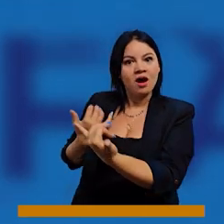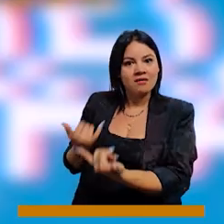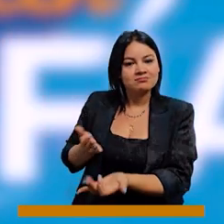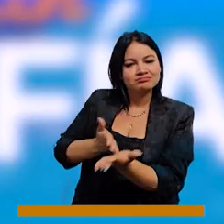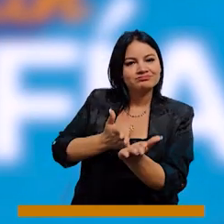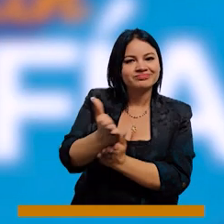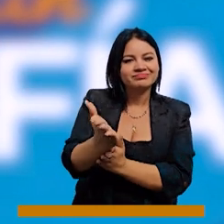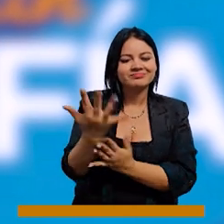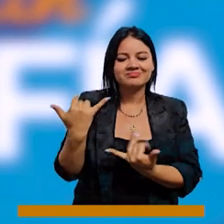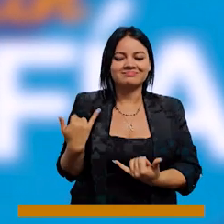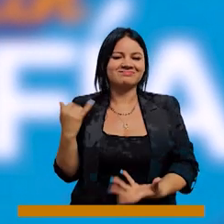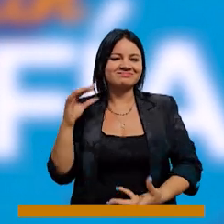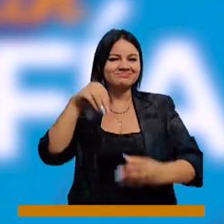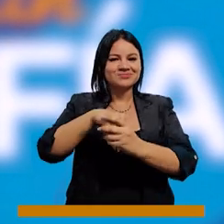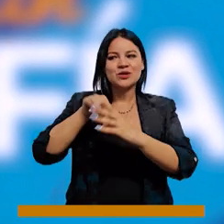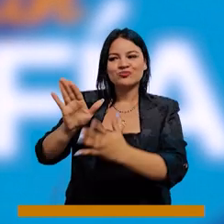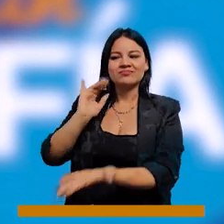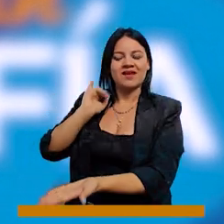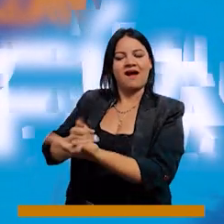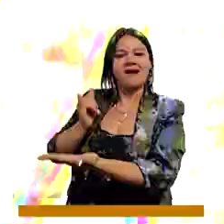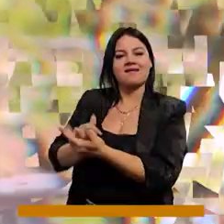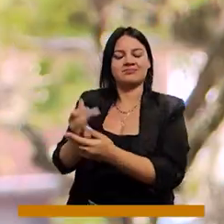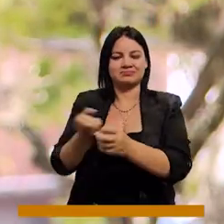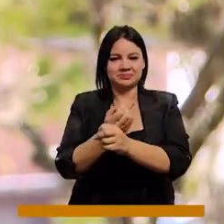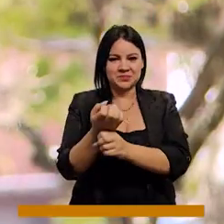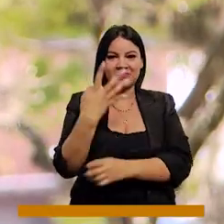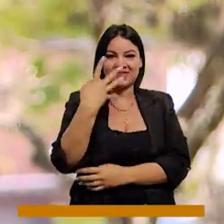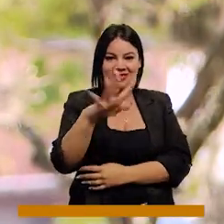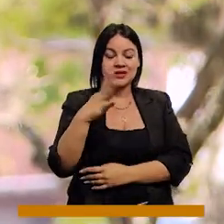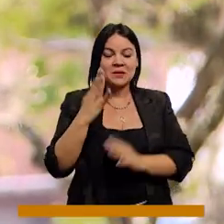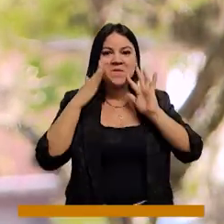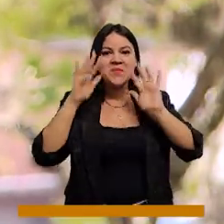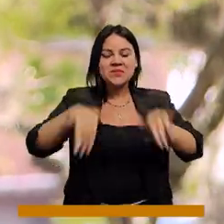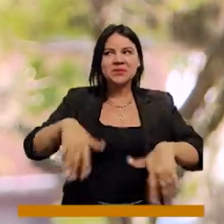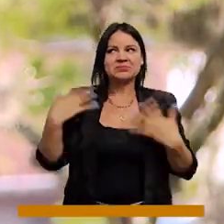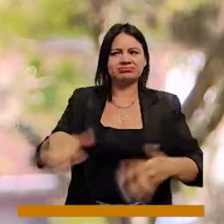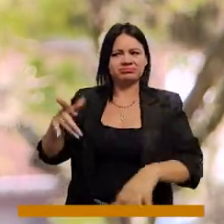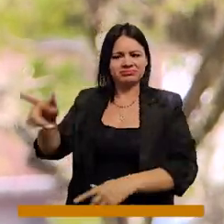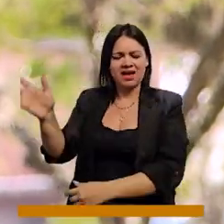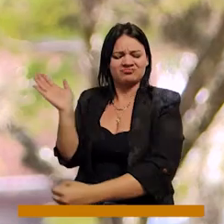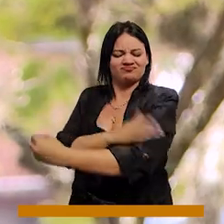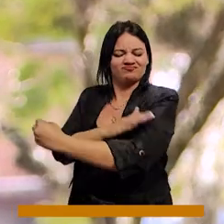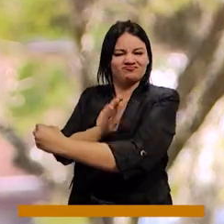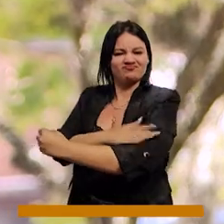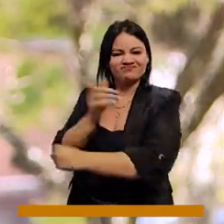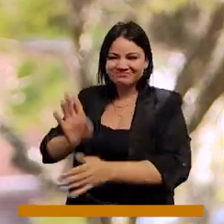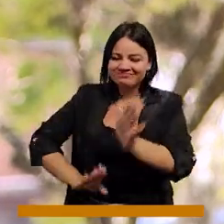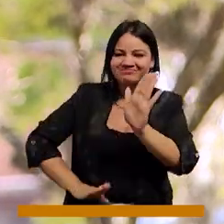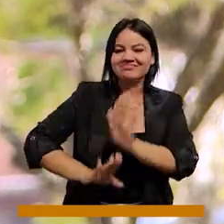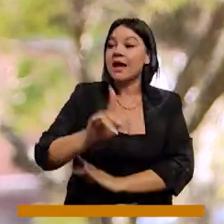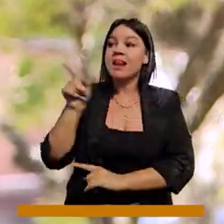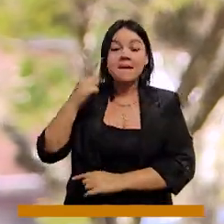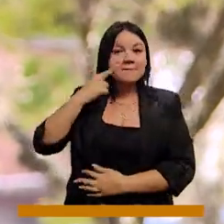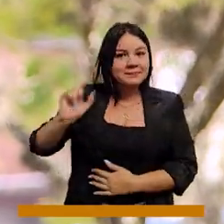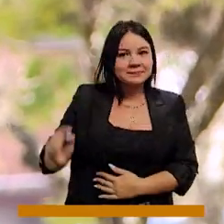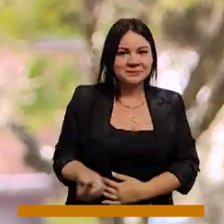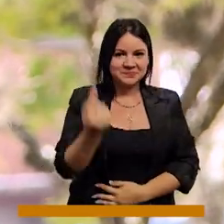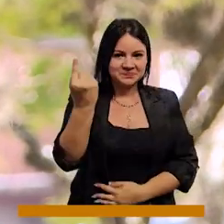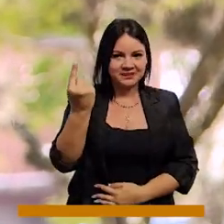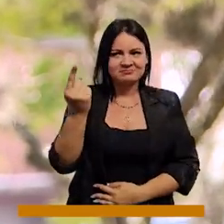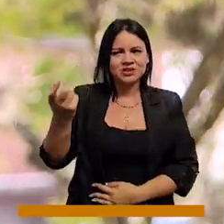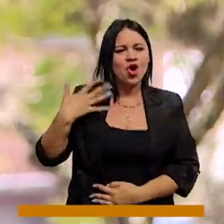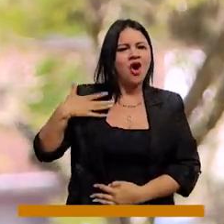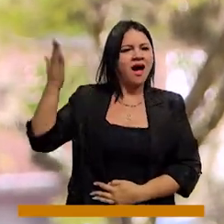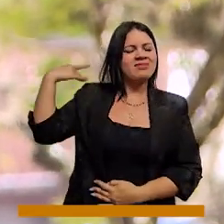la está haciendo. Y hoy hace parte de la JAL de la Comuna 14 del Poblado. Un pelado berraco, echado para adelante, que la primera